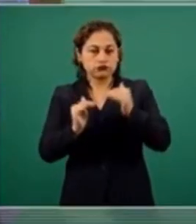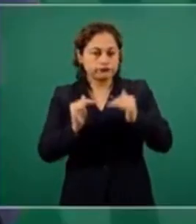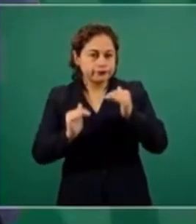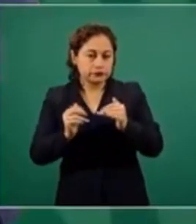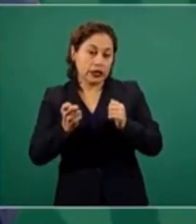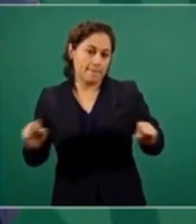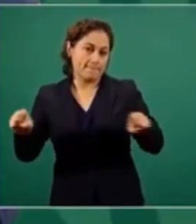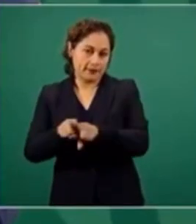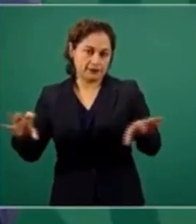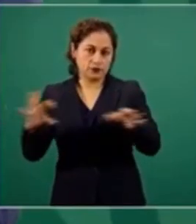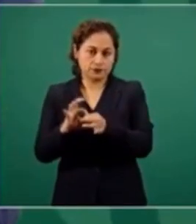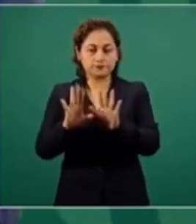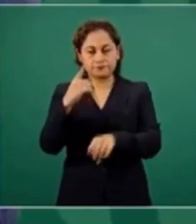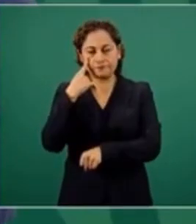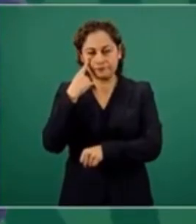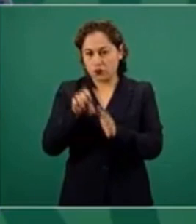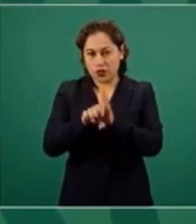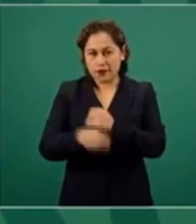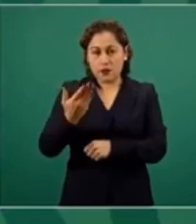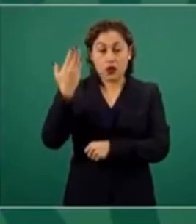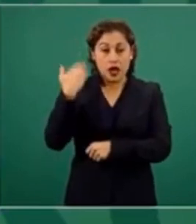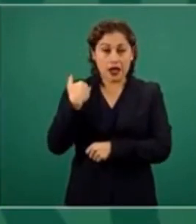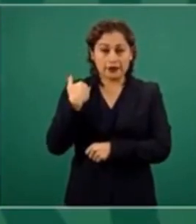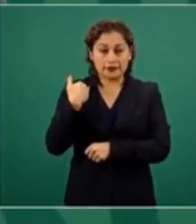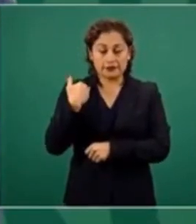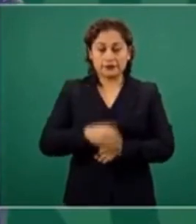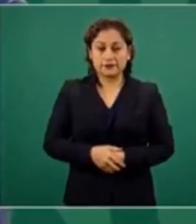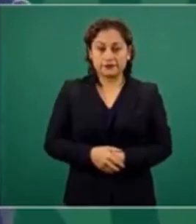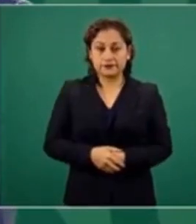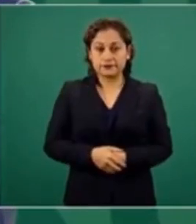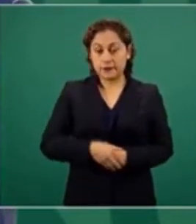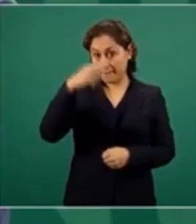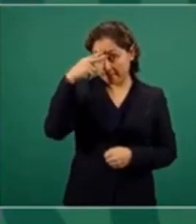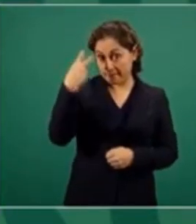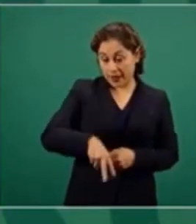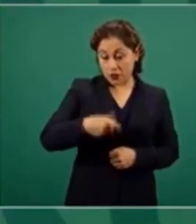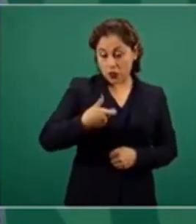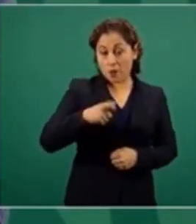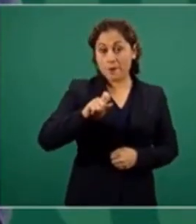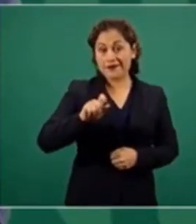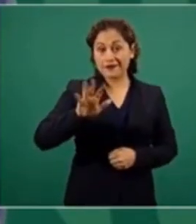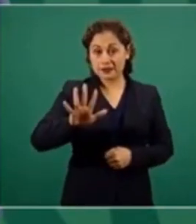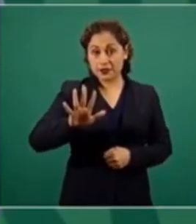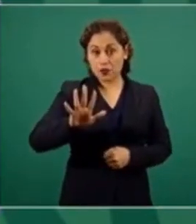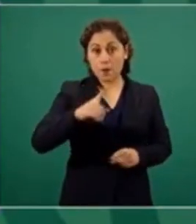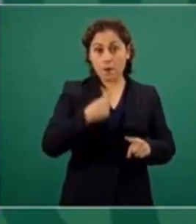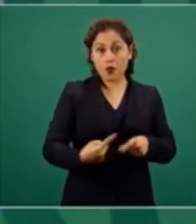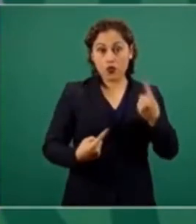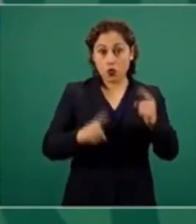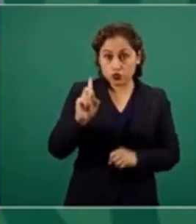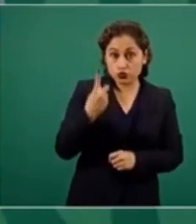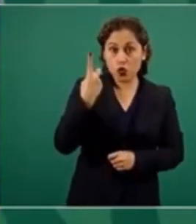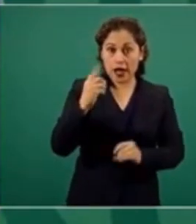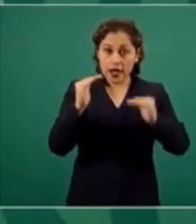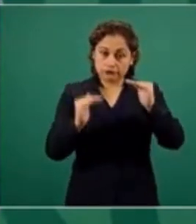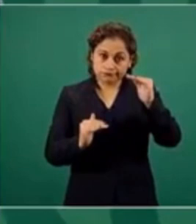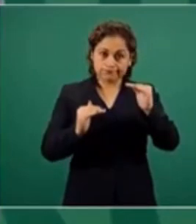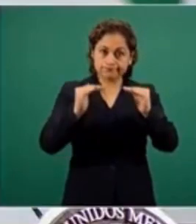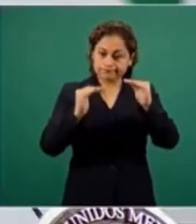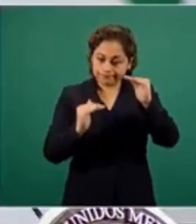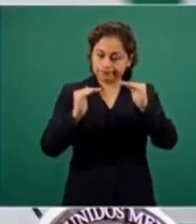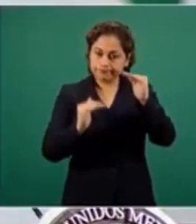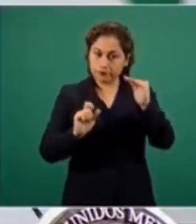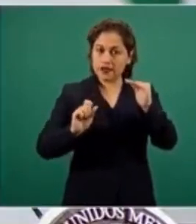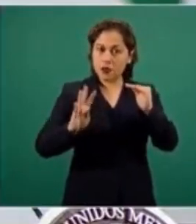estaba a más de 25 pesos por dólar, luego bajó 24 a 23,